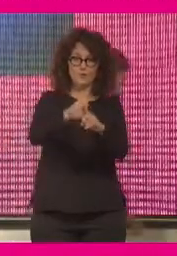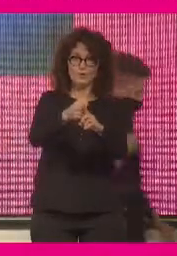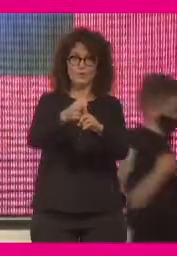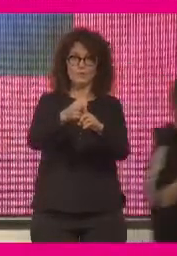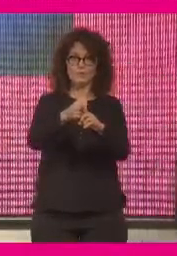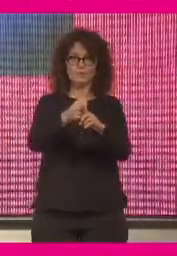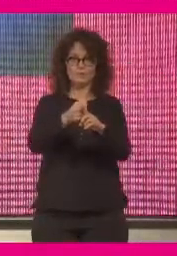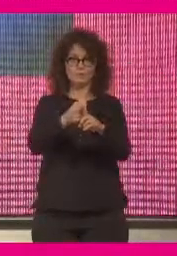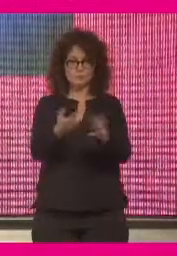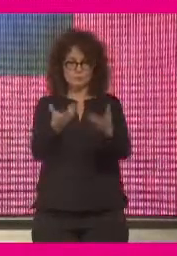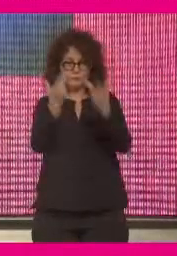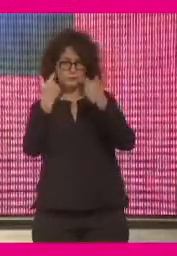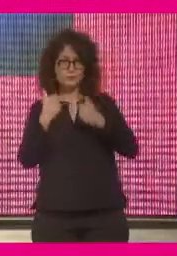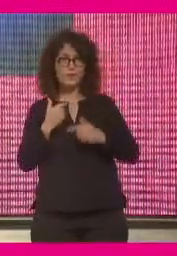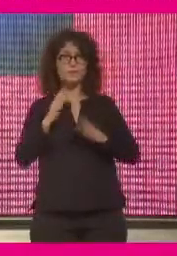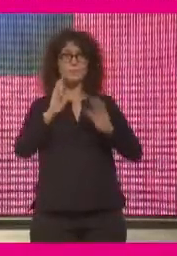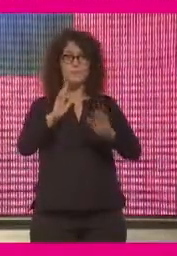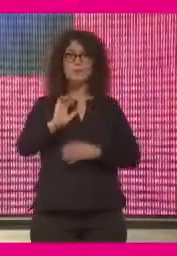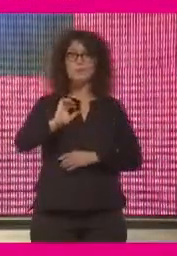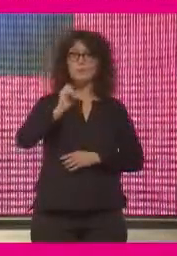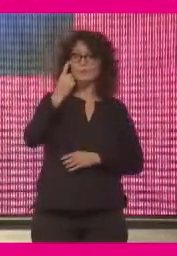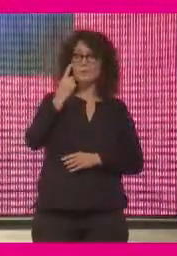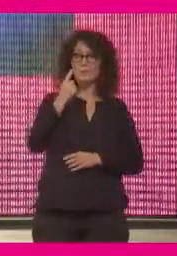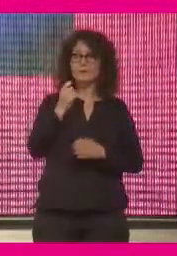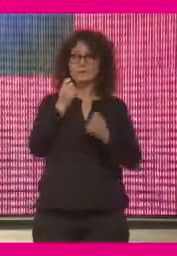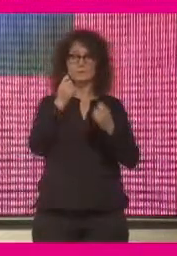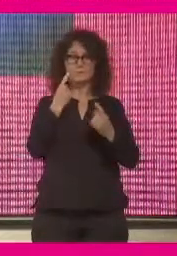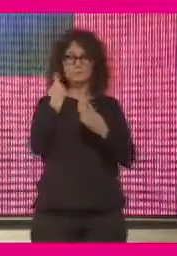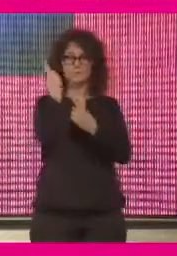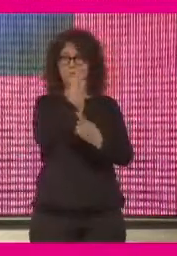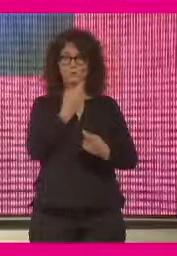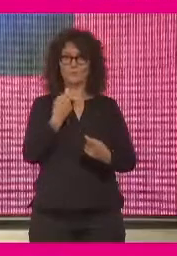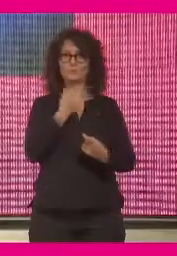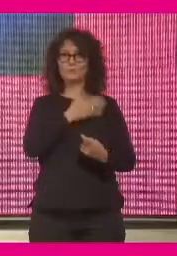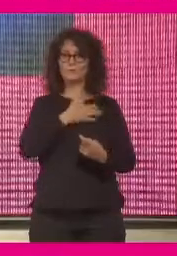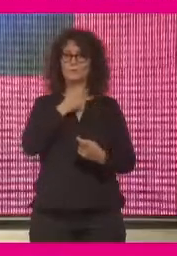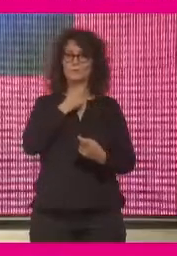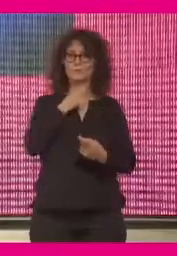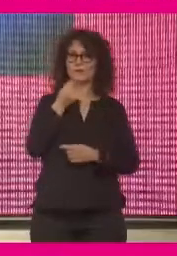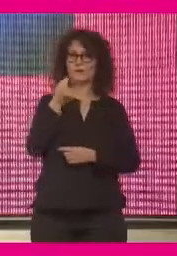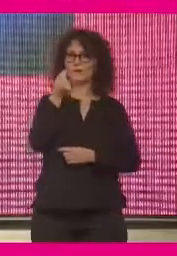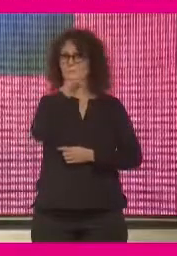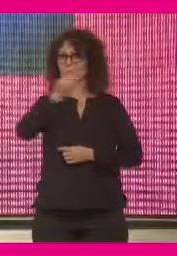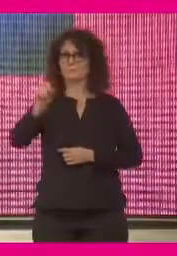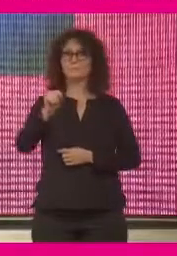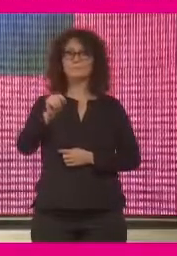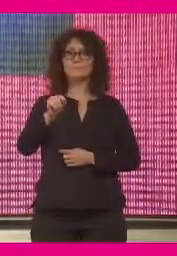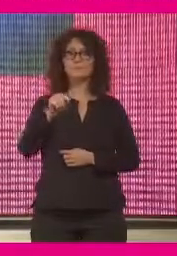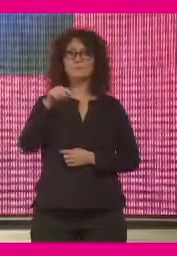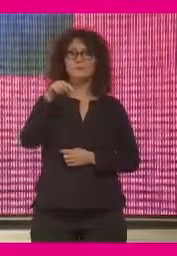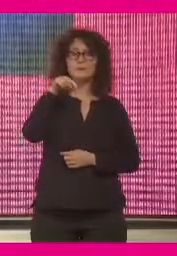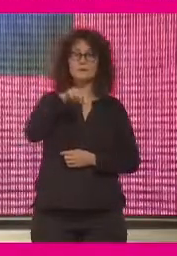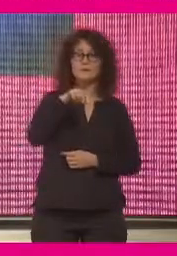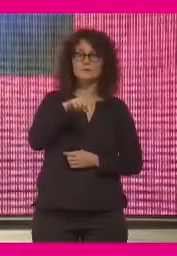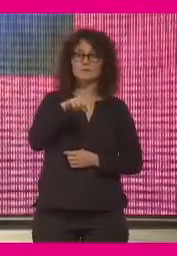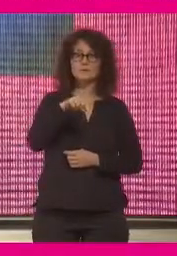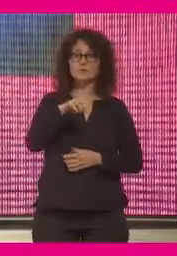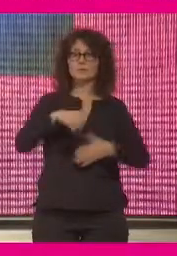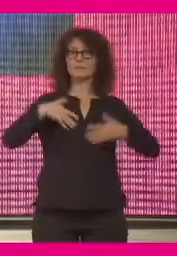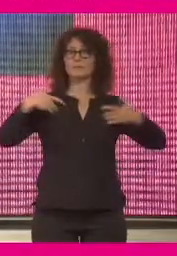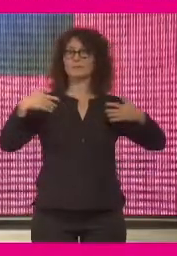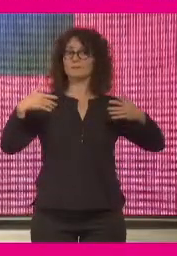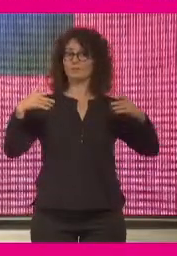me gustaría y me ha llamado la atención en tu pregunta y matizar es que esto no ha sido tan